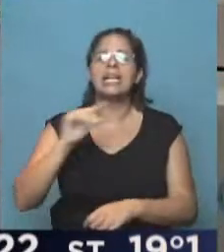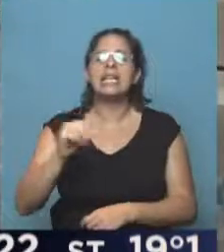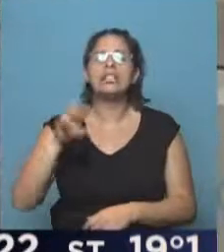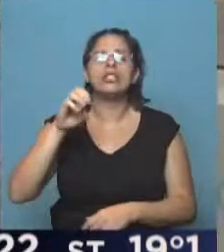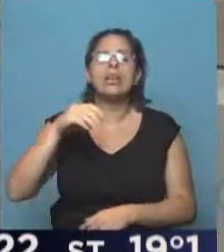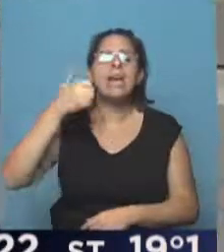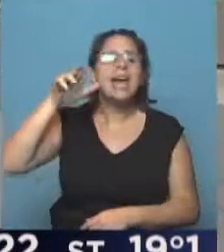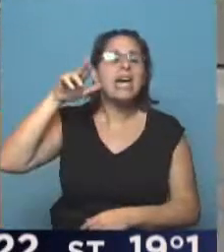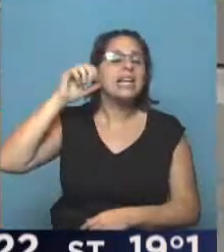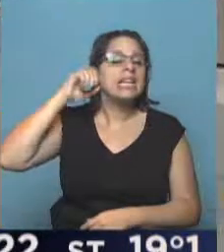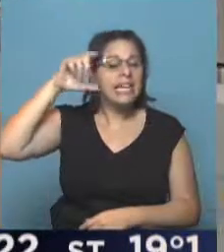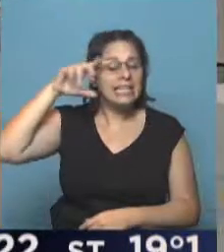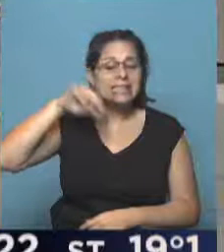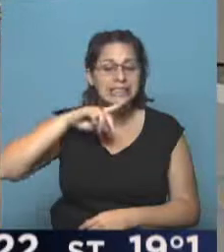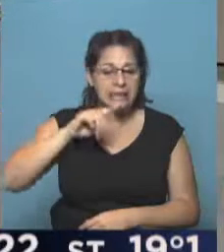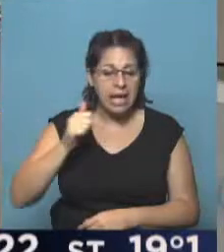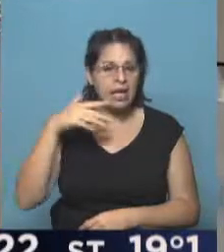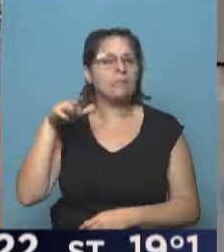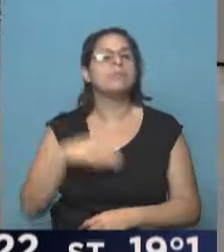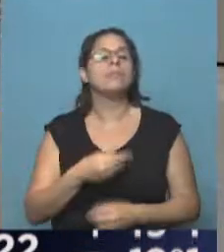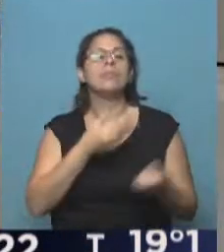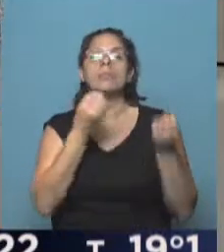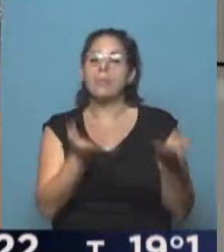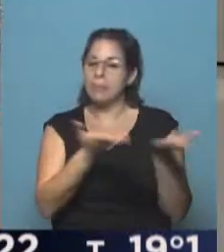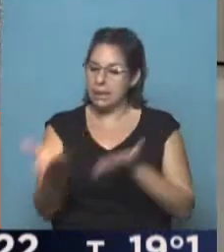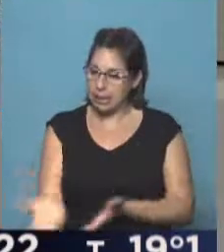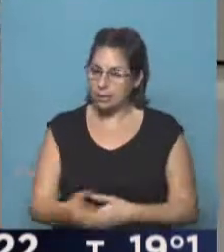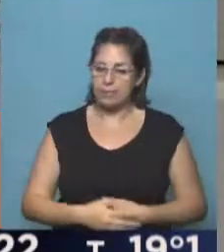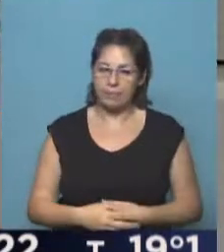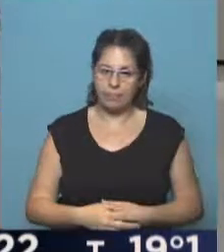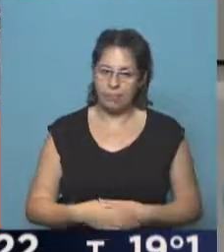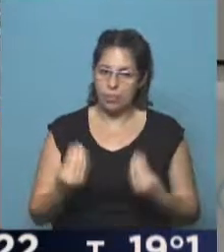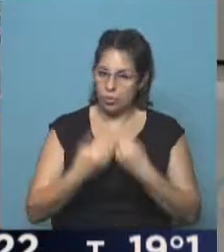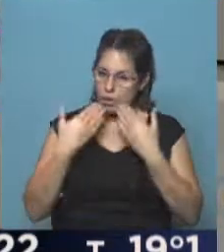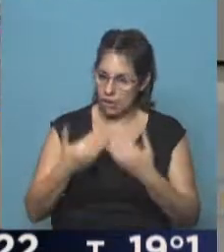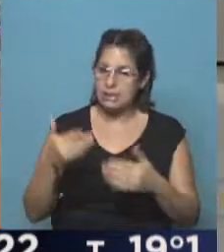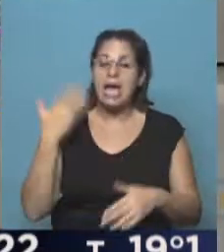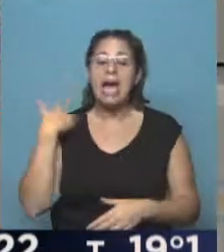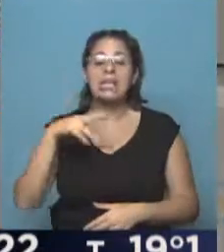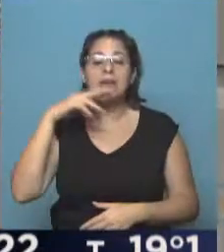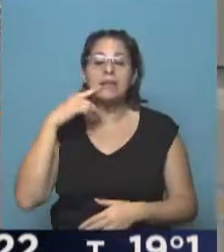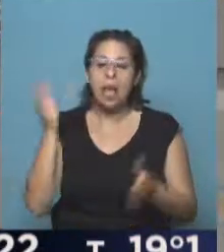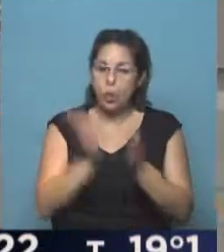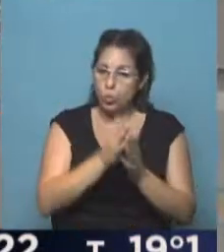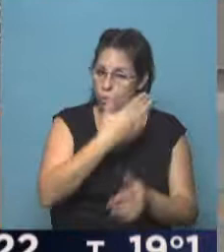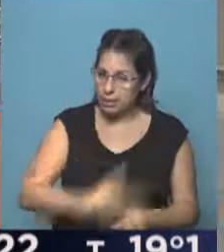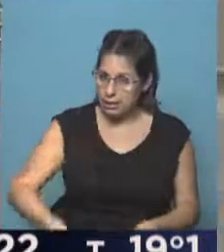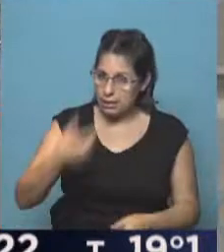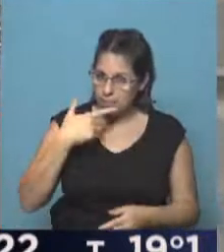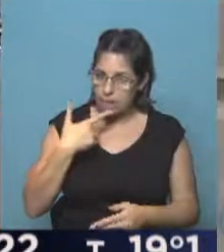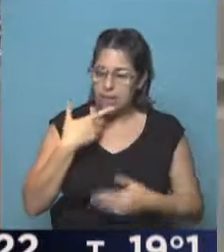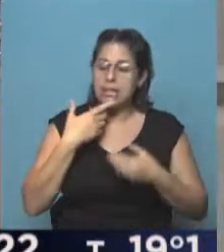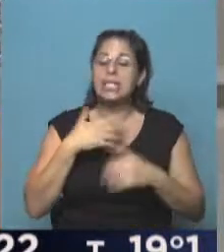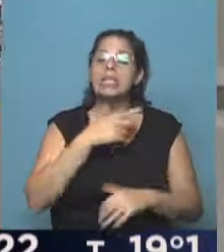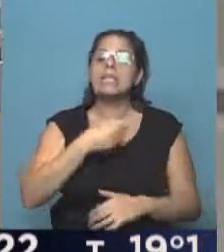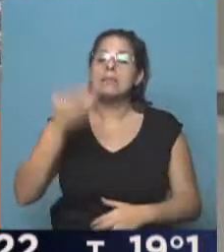es. Te escuchamos. Bienvenido. Bueno, muchas gracias. Tuvimos un lanzamiento junto con la gobernadora Vidal y el presidente Mauricio Macri la